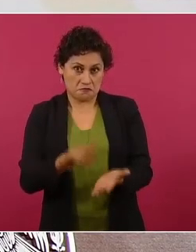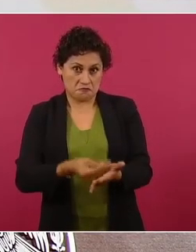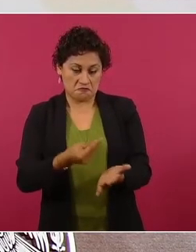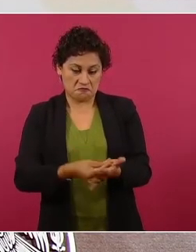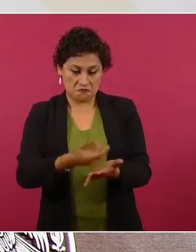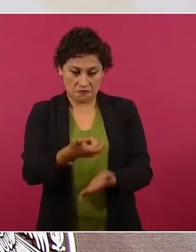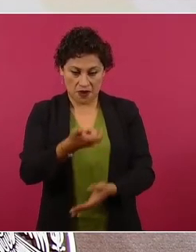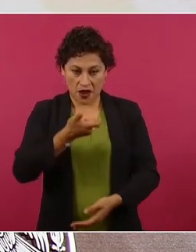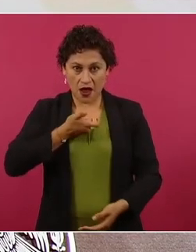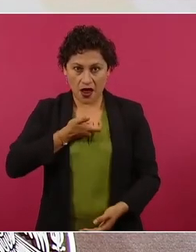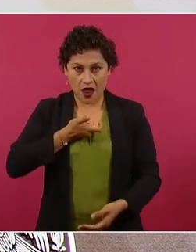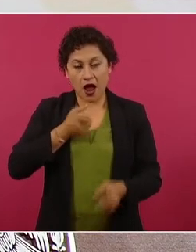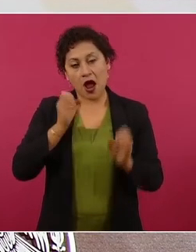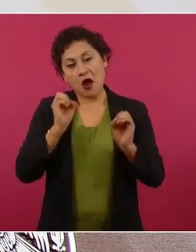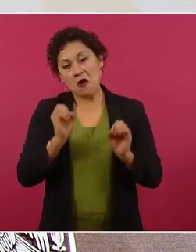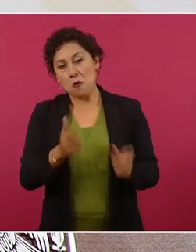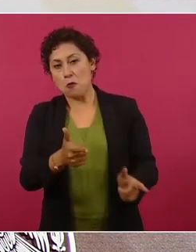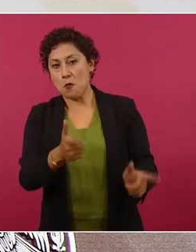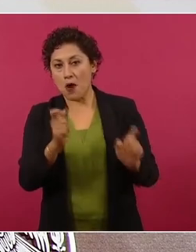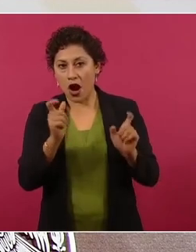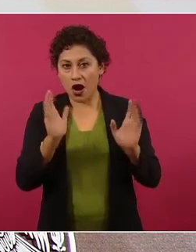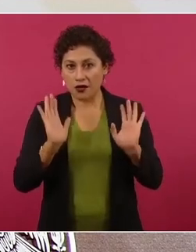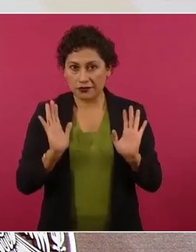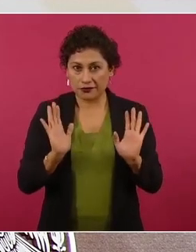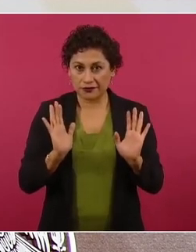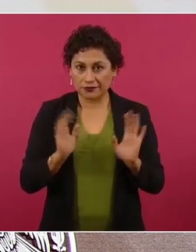no, no, no.